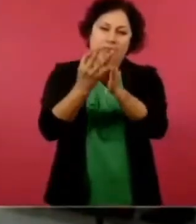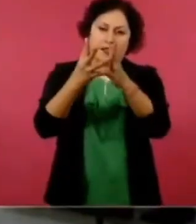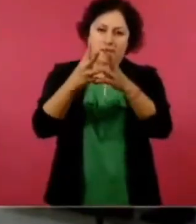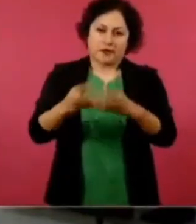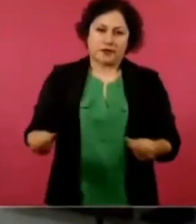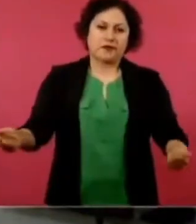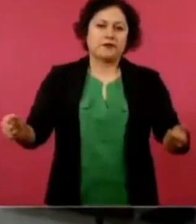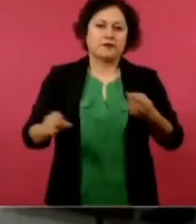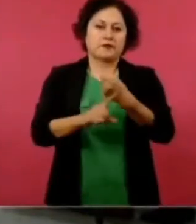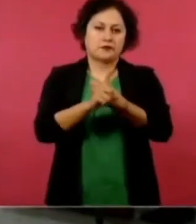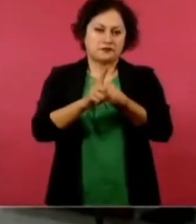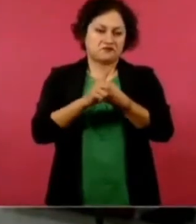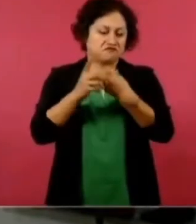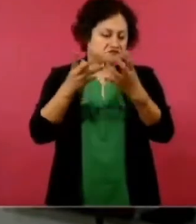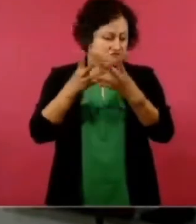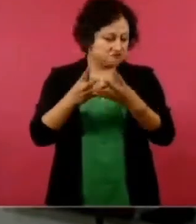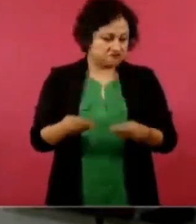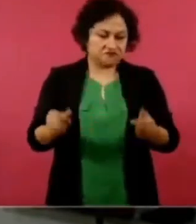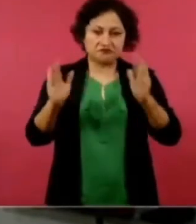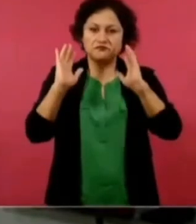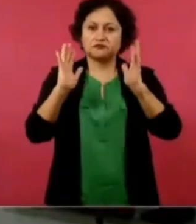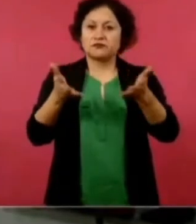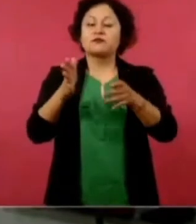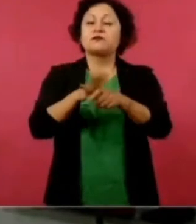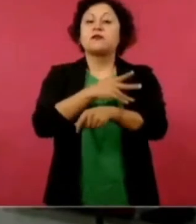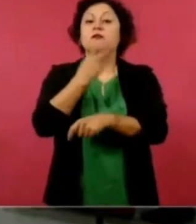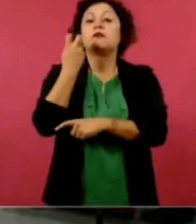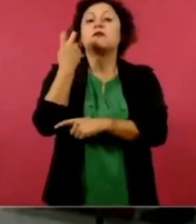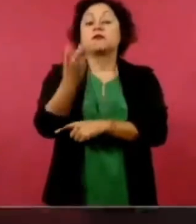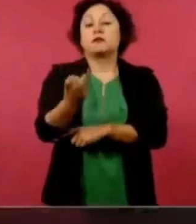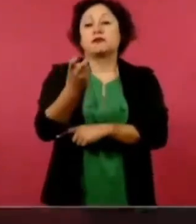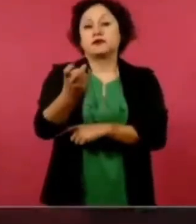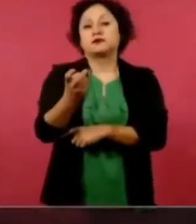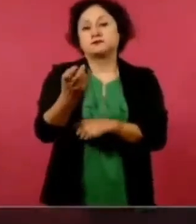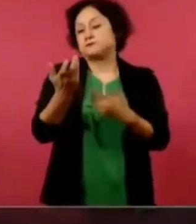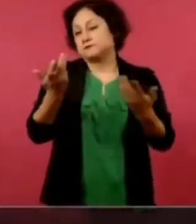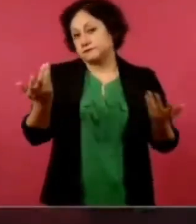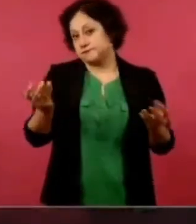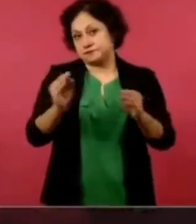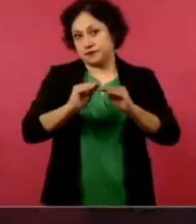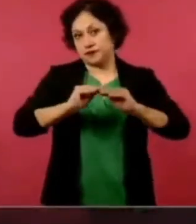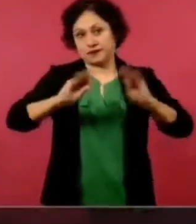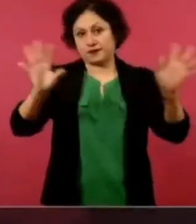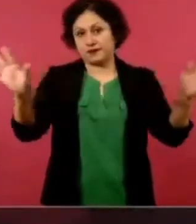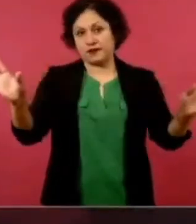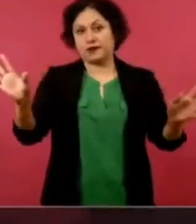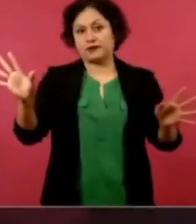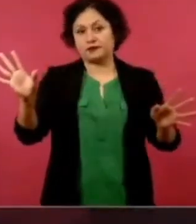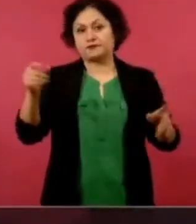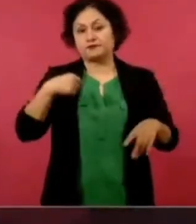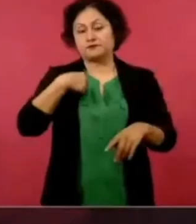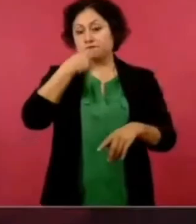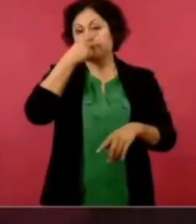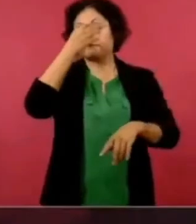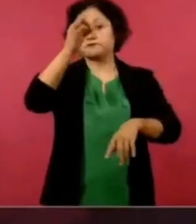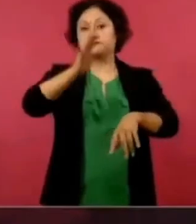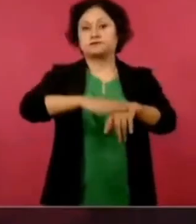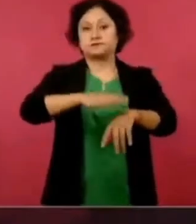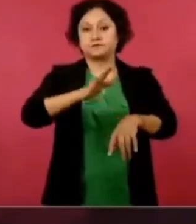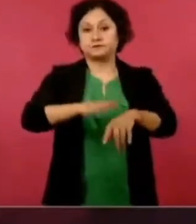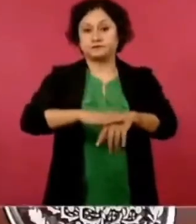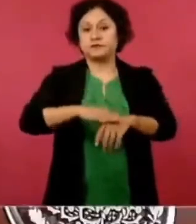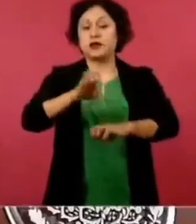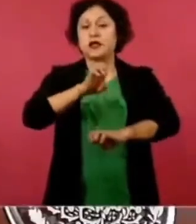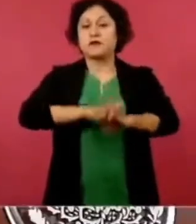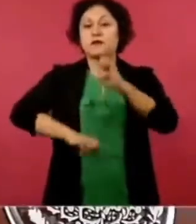le agradecemos al embajador Ken Salazar que